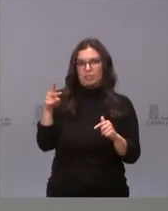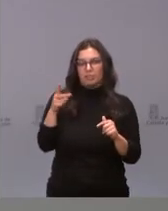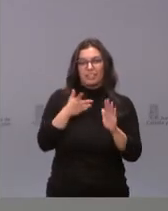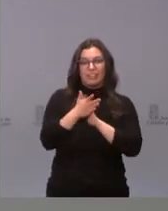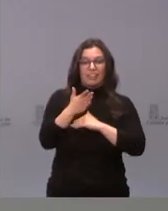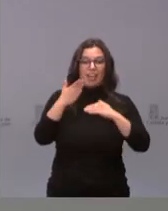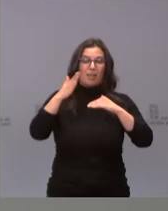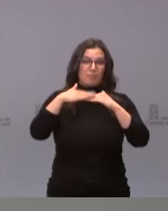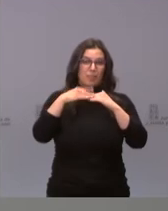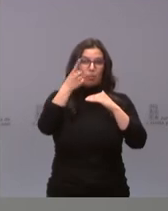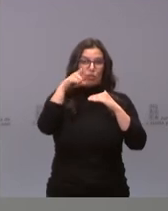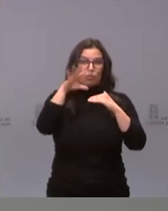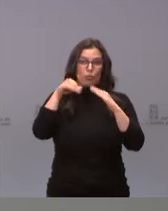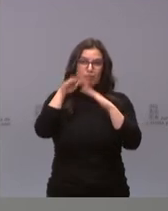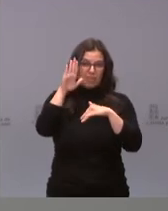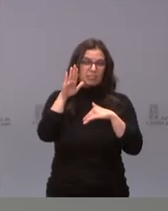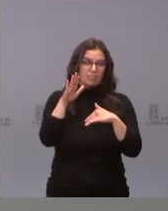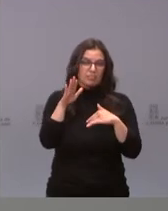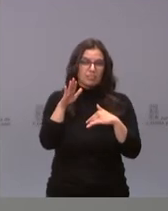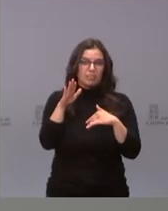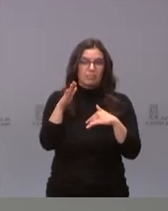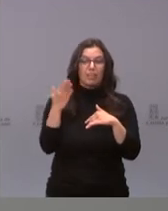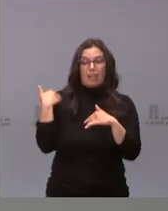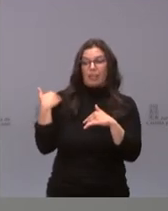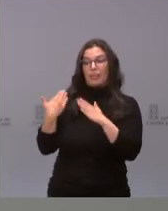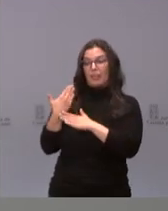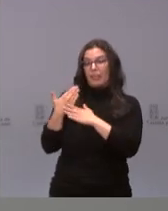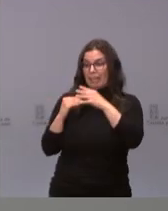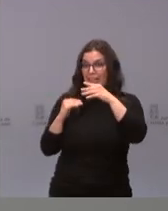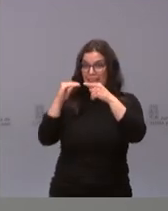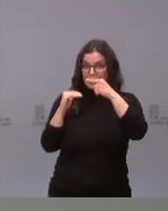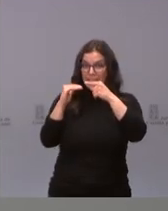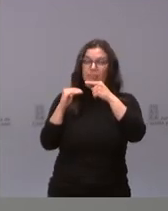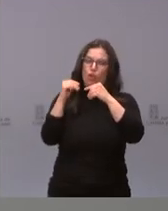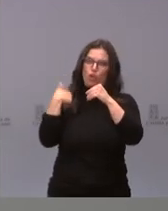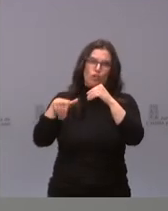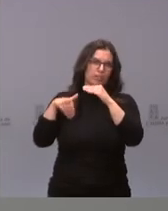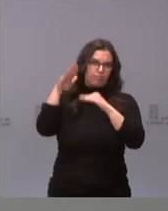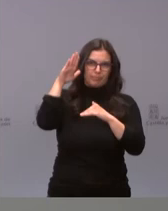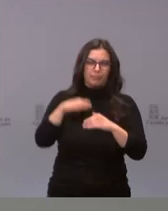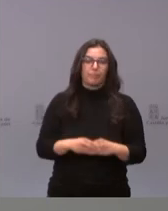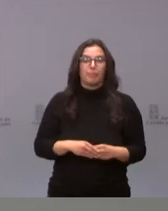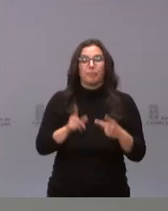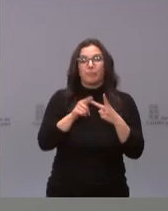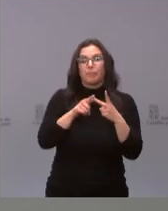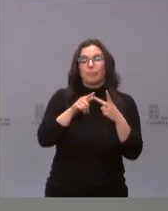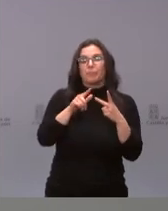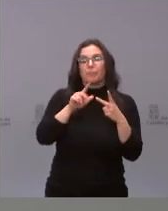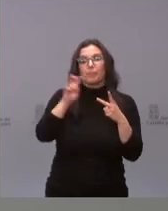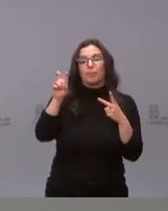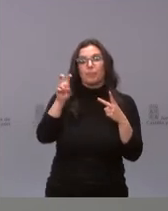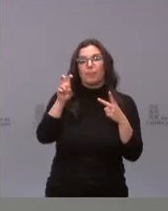umbral de los 150. Es decir, estos días de atrás estaba muy cerquita, pero hoy lo ha superado. Y en relación a